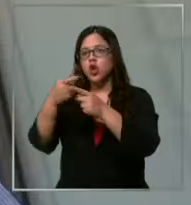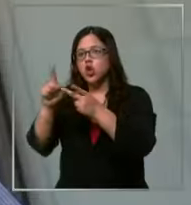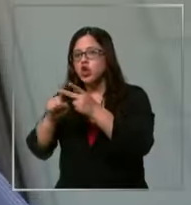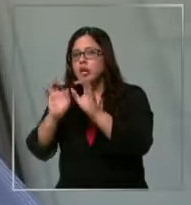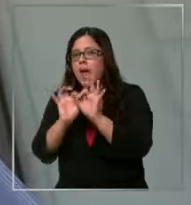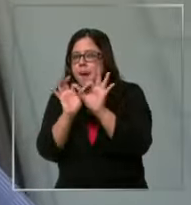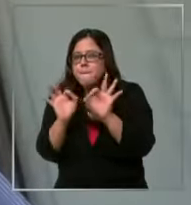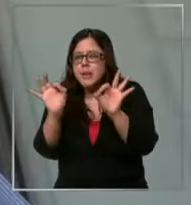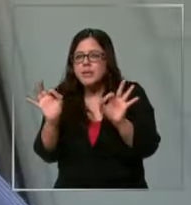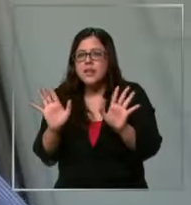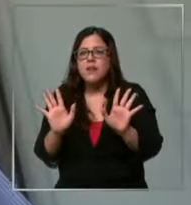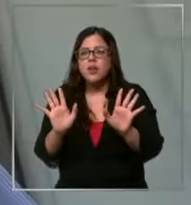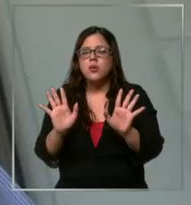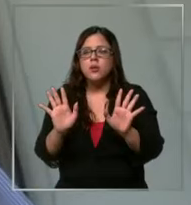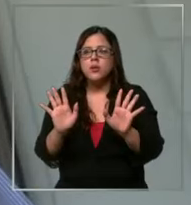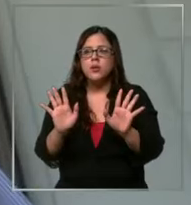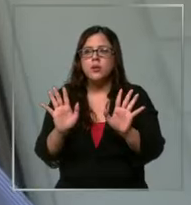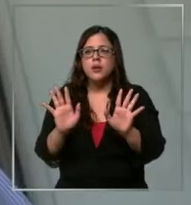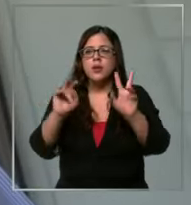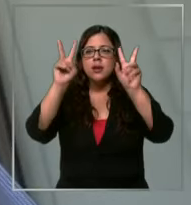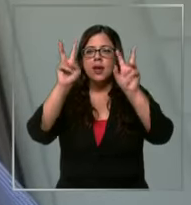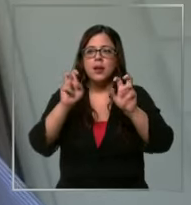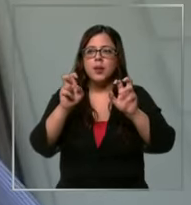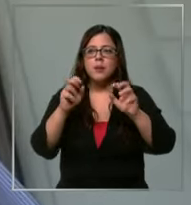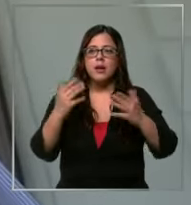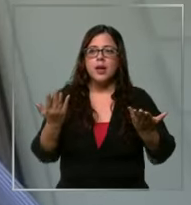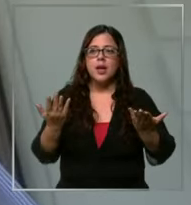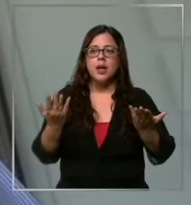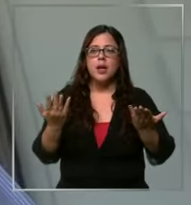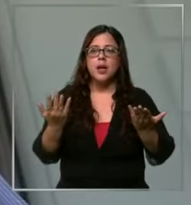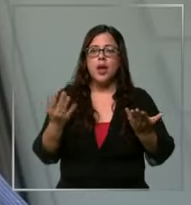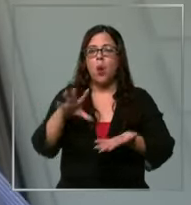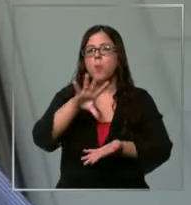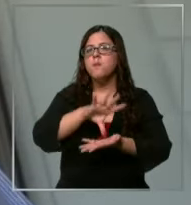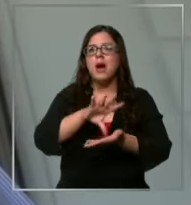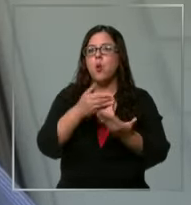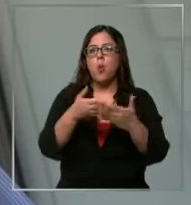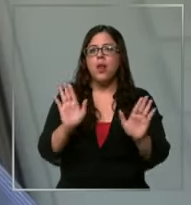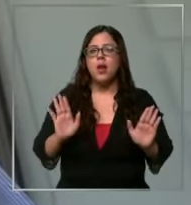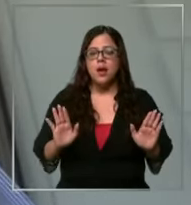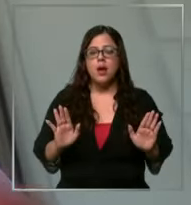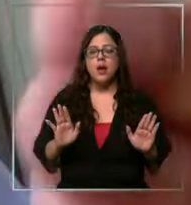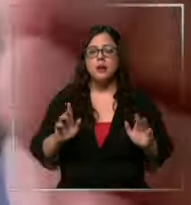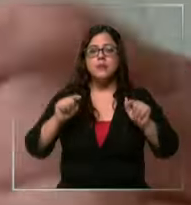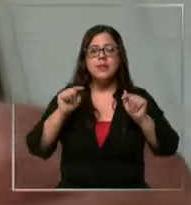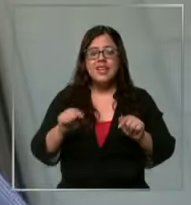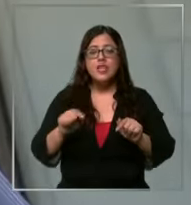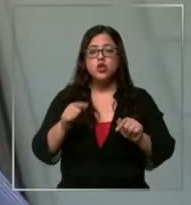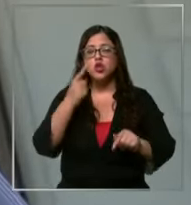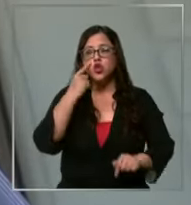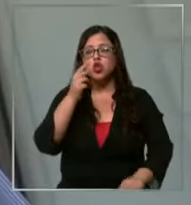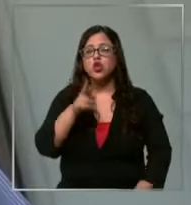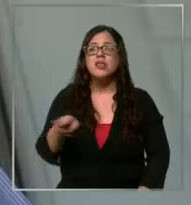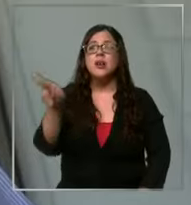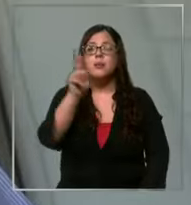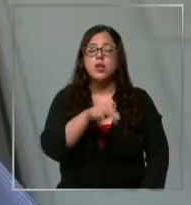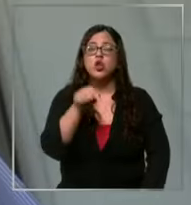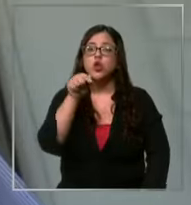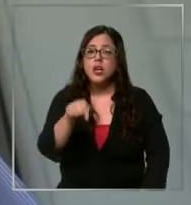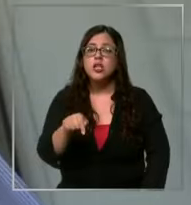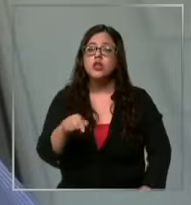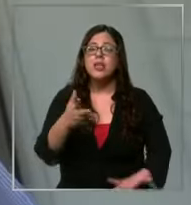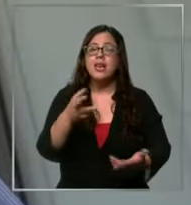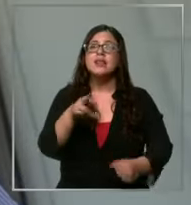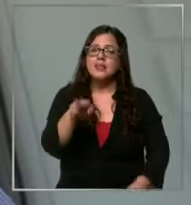específicos y particulares con relación a un determinado país. Eso, reitero, se hace con